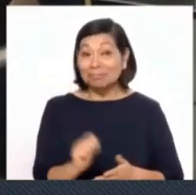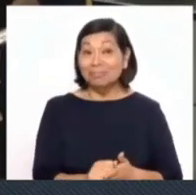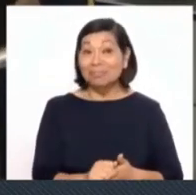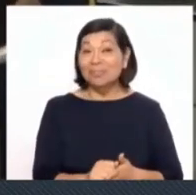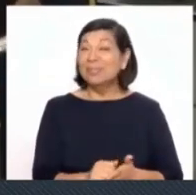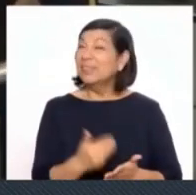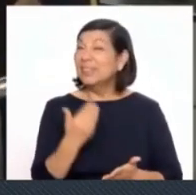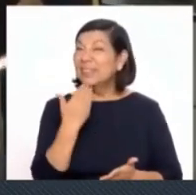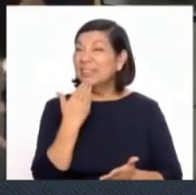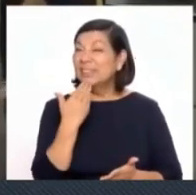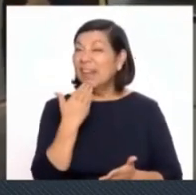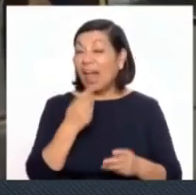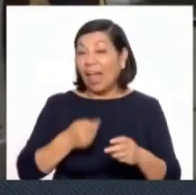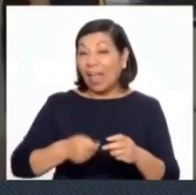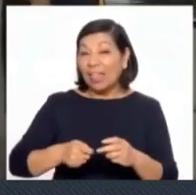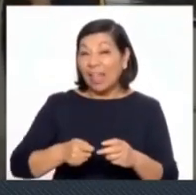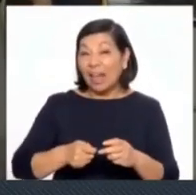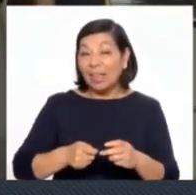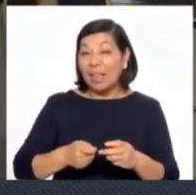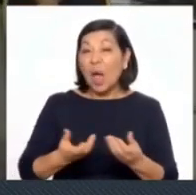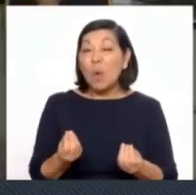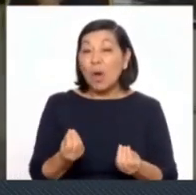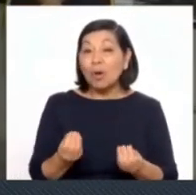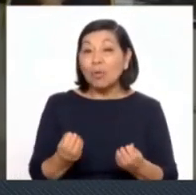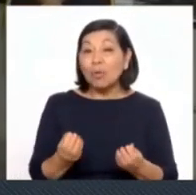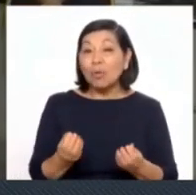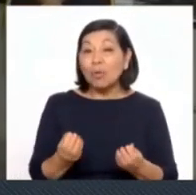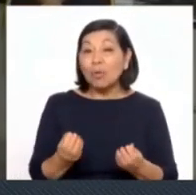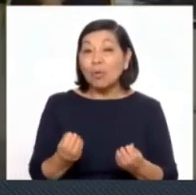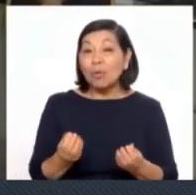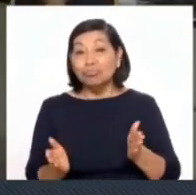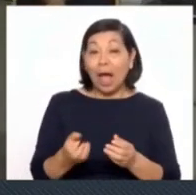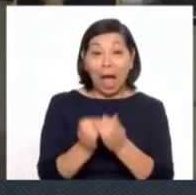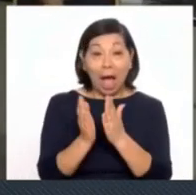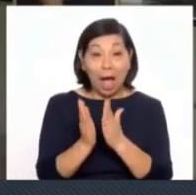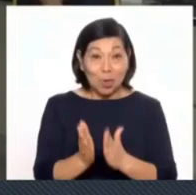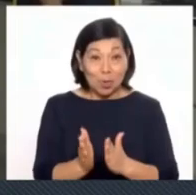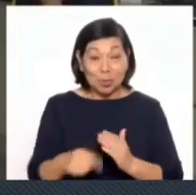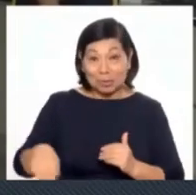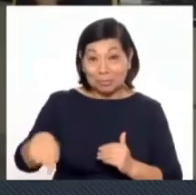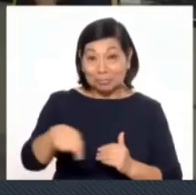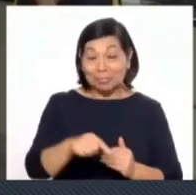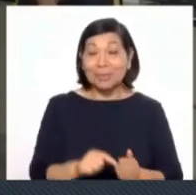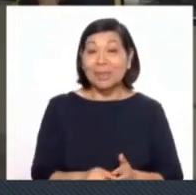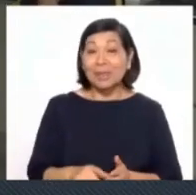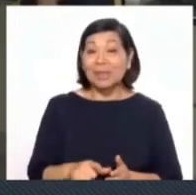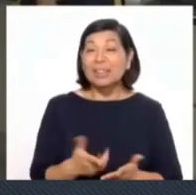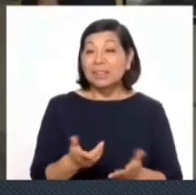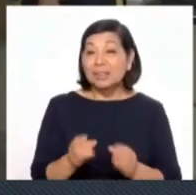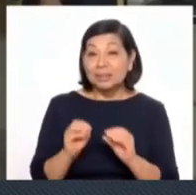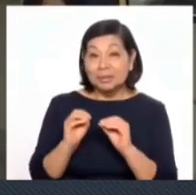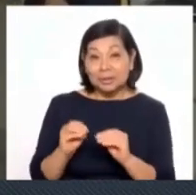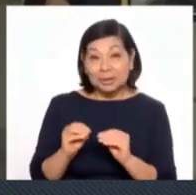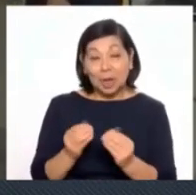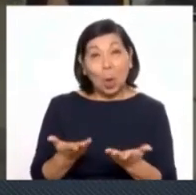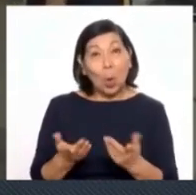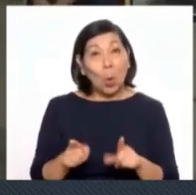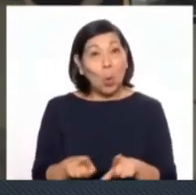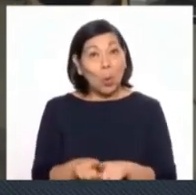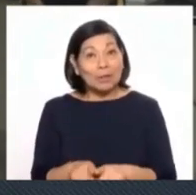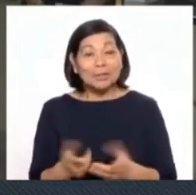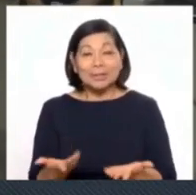me encuentro en un taller de robótica con varios alumnos de este liceo, porque ellos nos van a mostrar sus